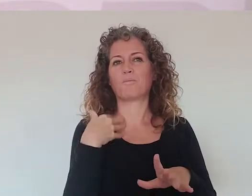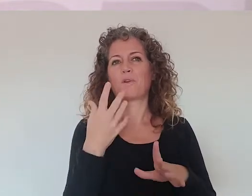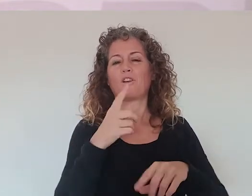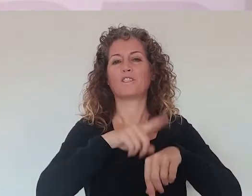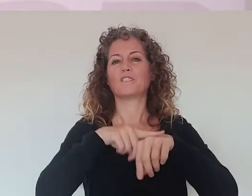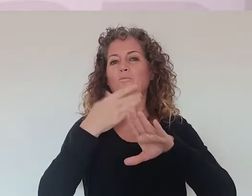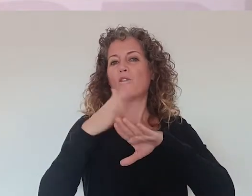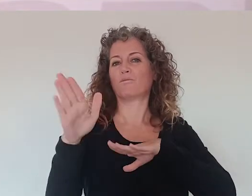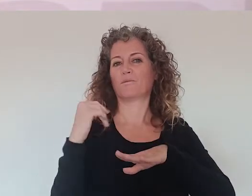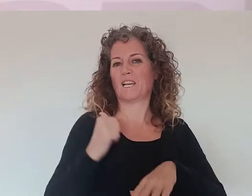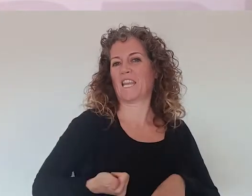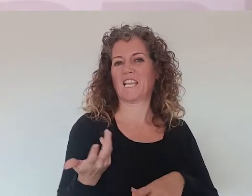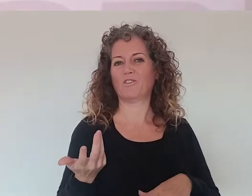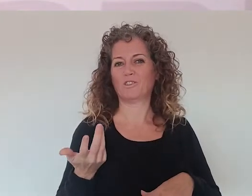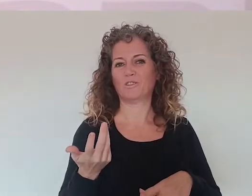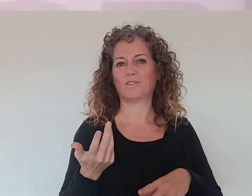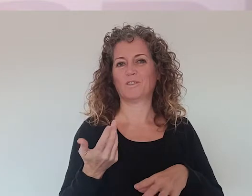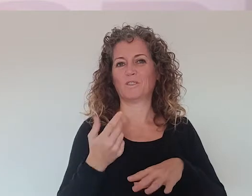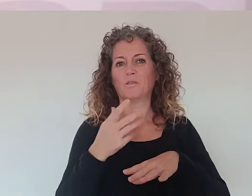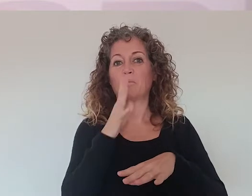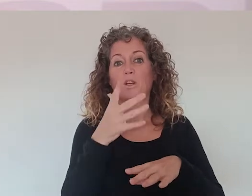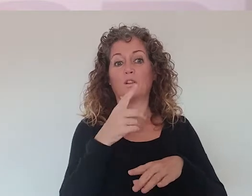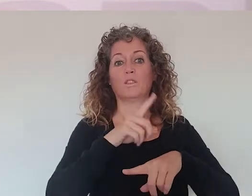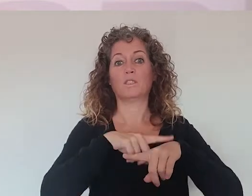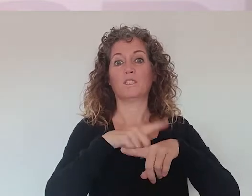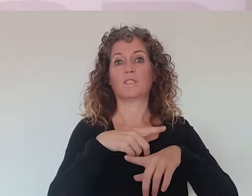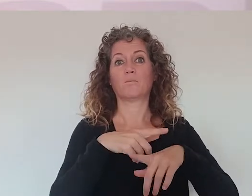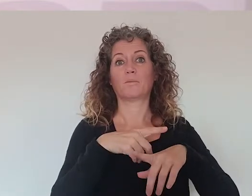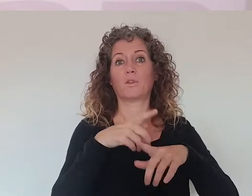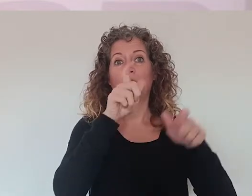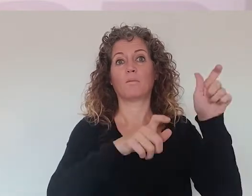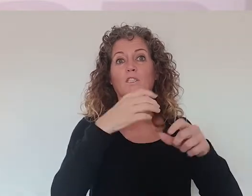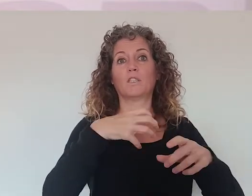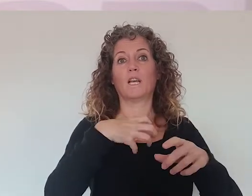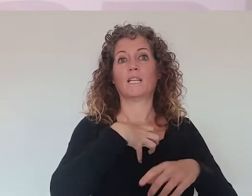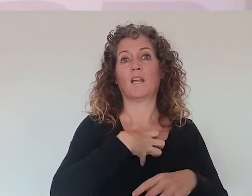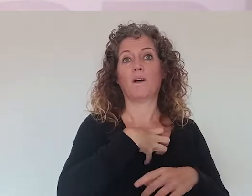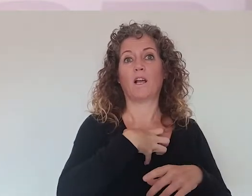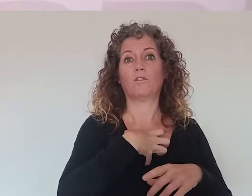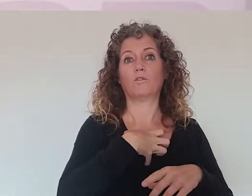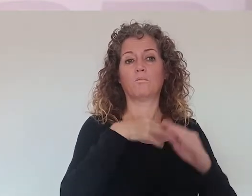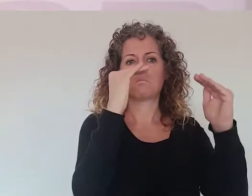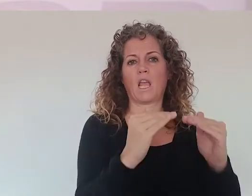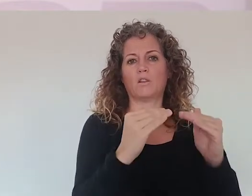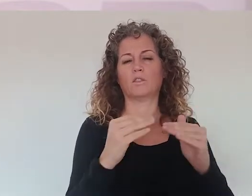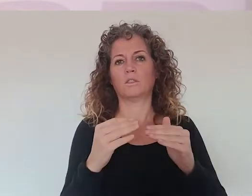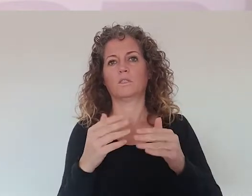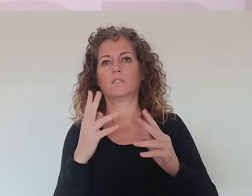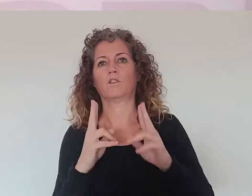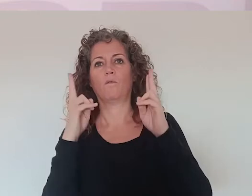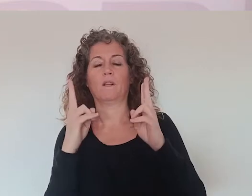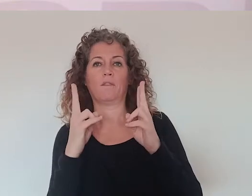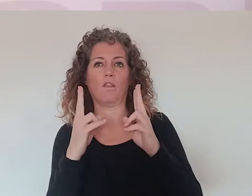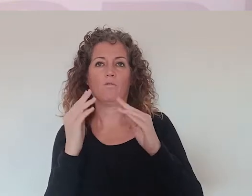las personas mayores, afortunadamente son muy ricas en tiempo, es decir, tienen más tiempo que la gente que está trabajando